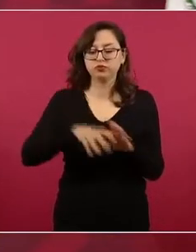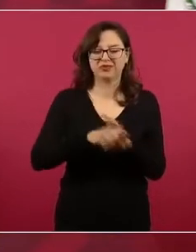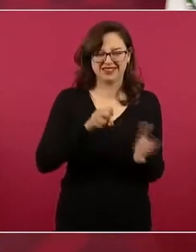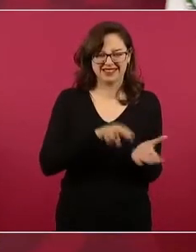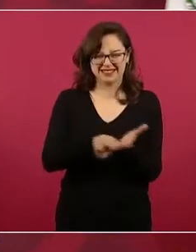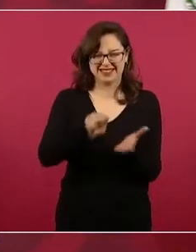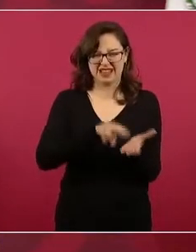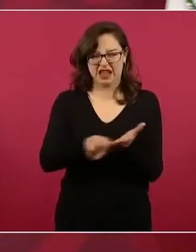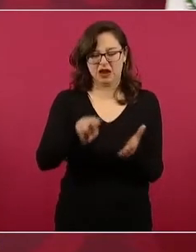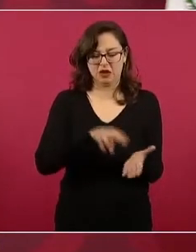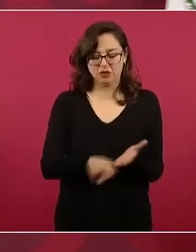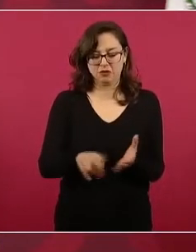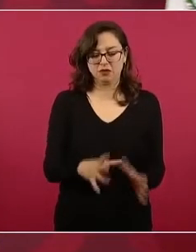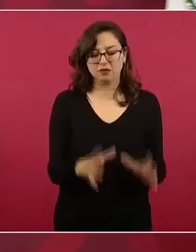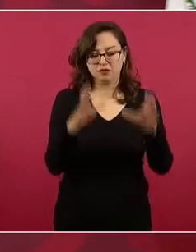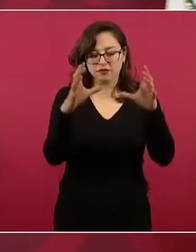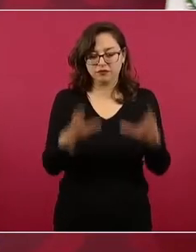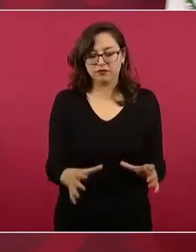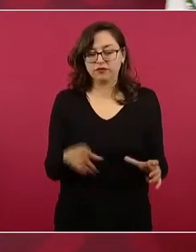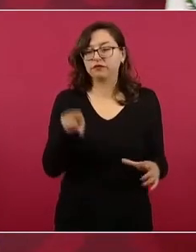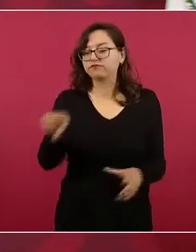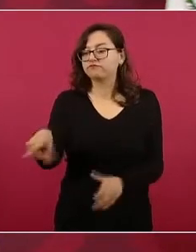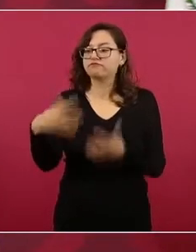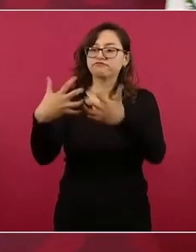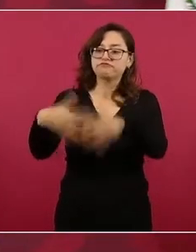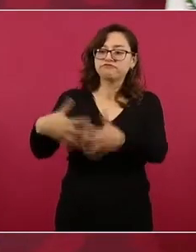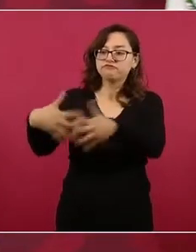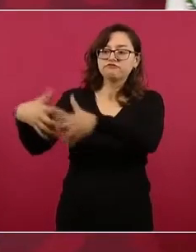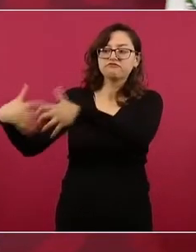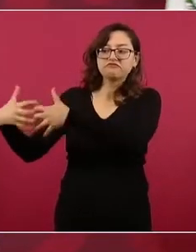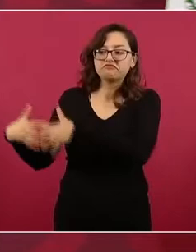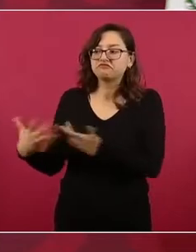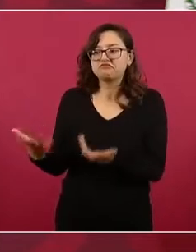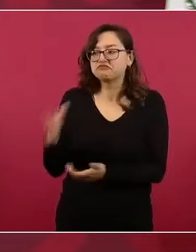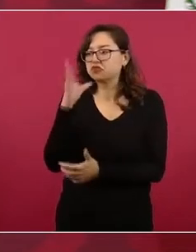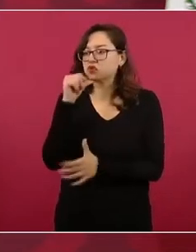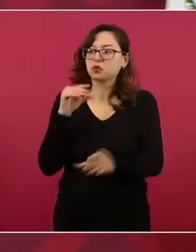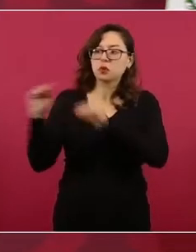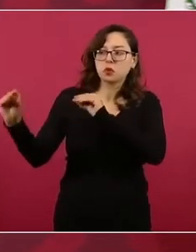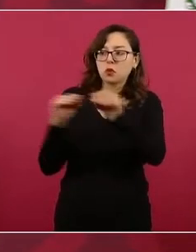en estado deplorable, en ruina.